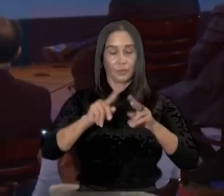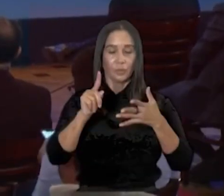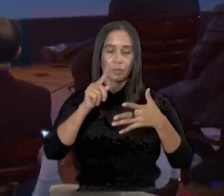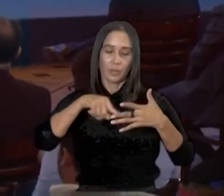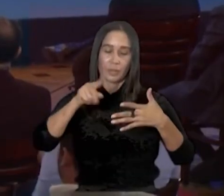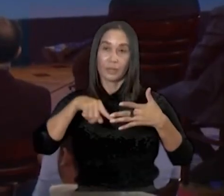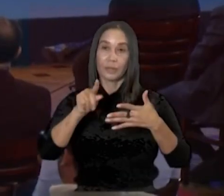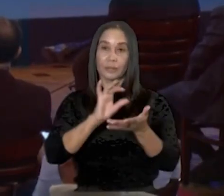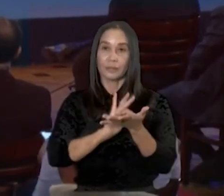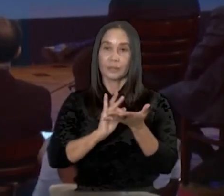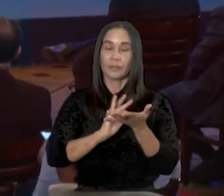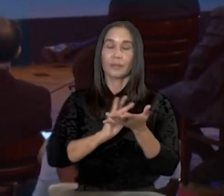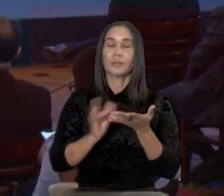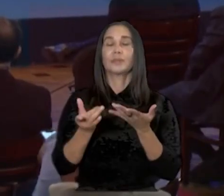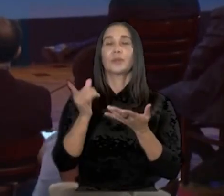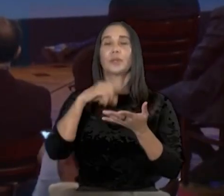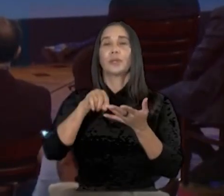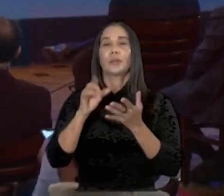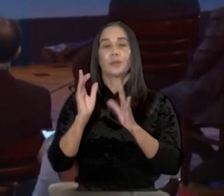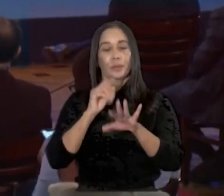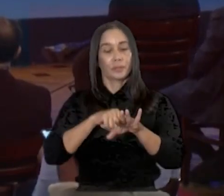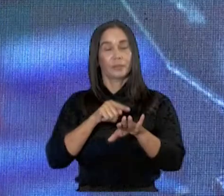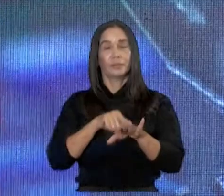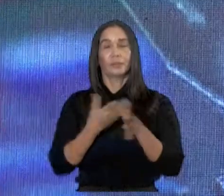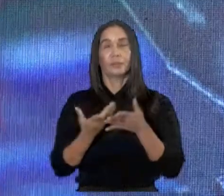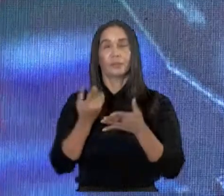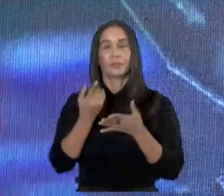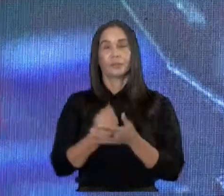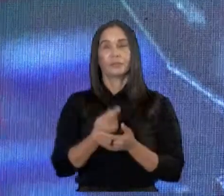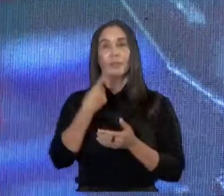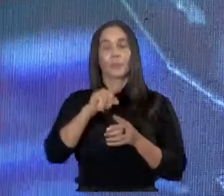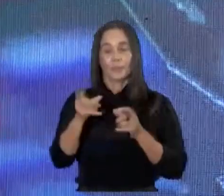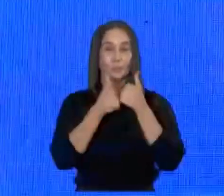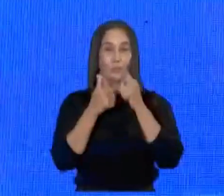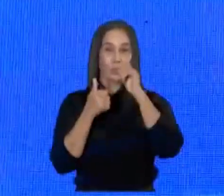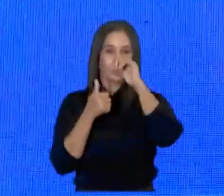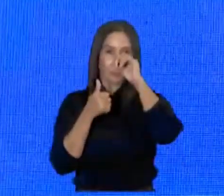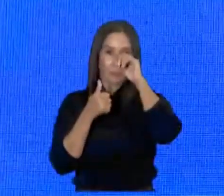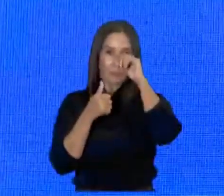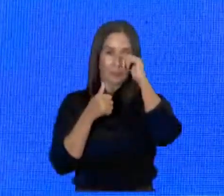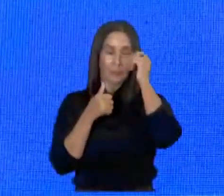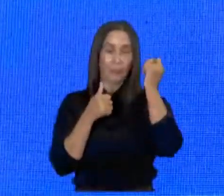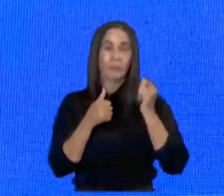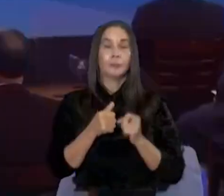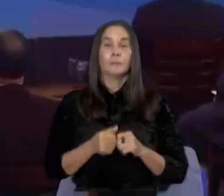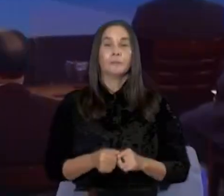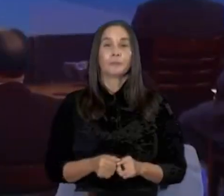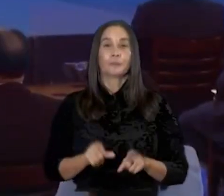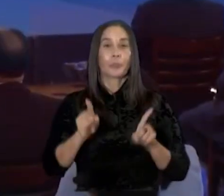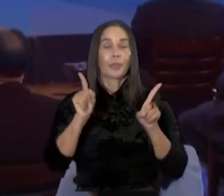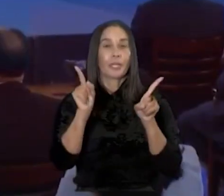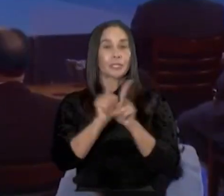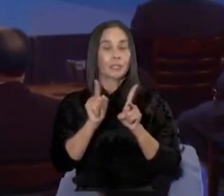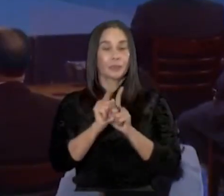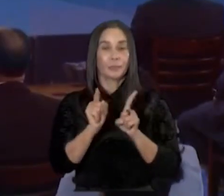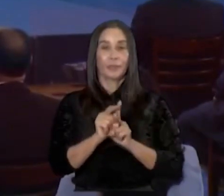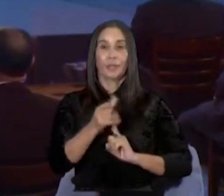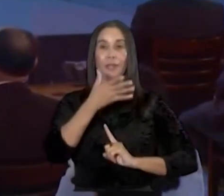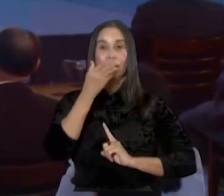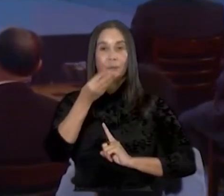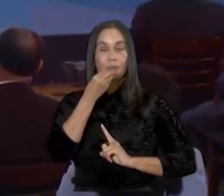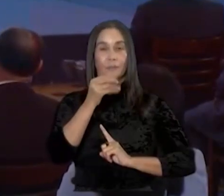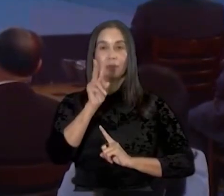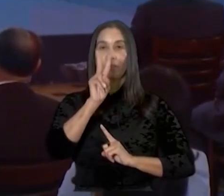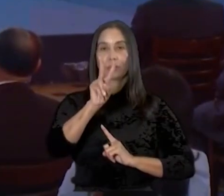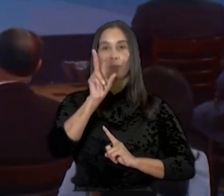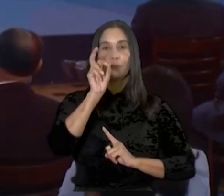de laboratorio y fiscalizaciones durante el periodo para el control de calidad. También la mejora en la alimentación, 2